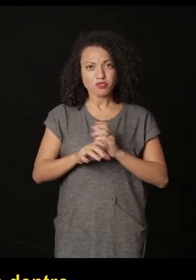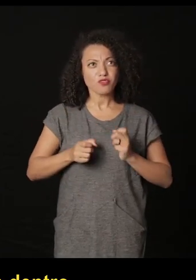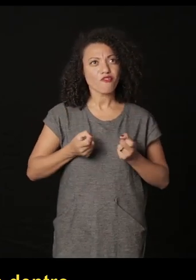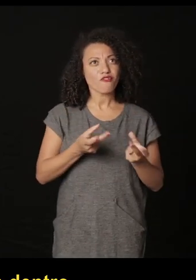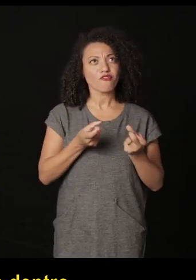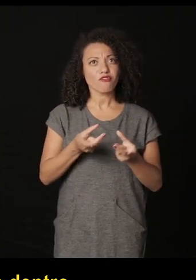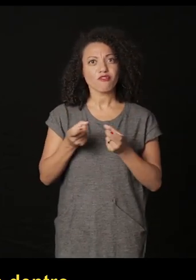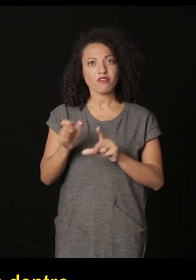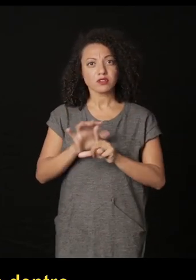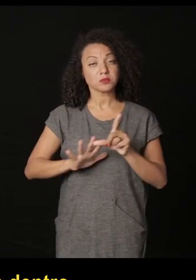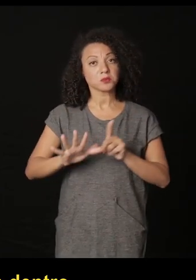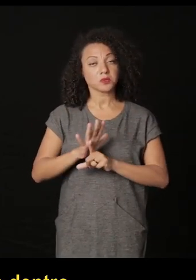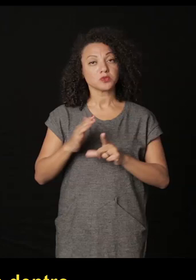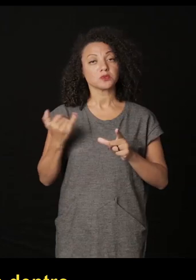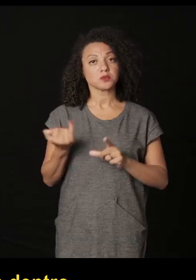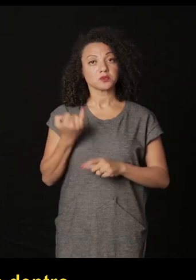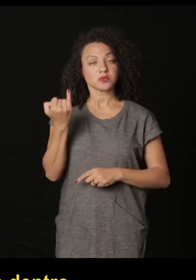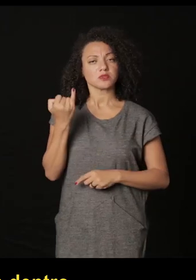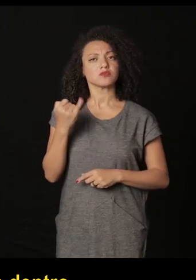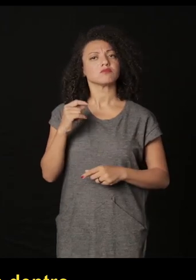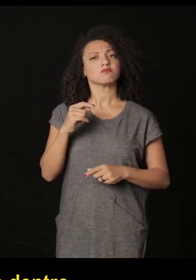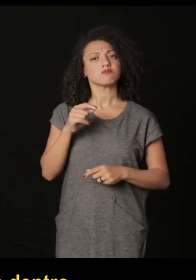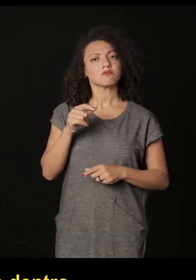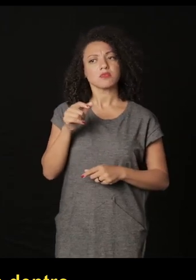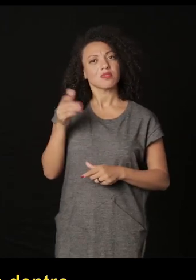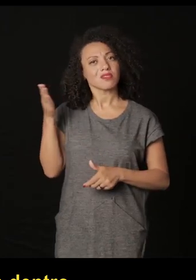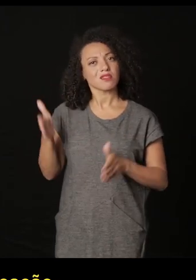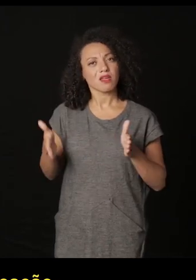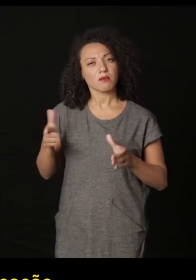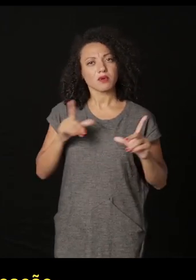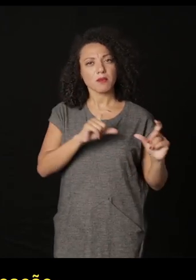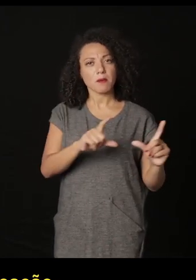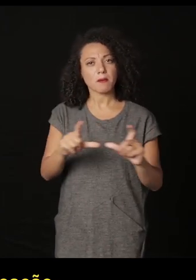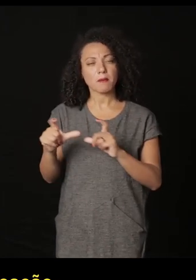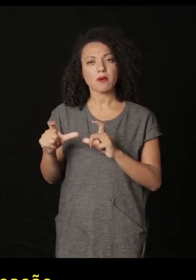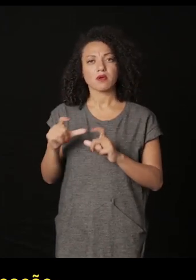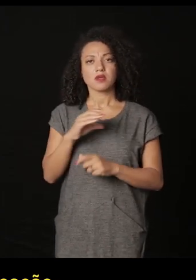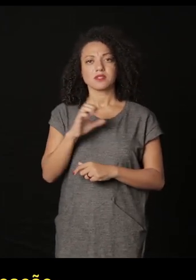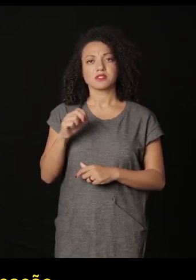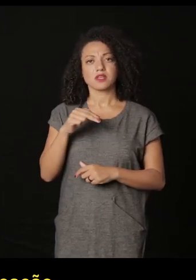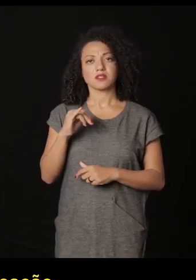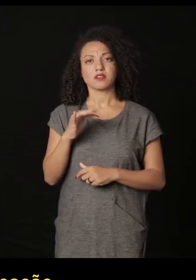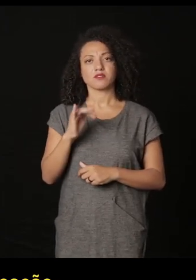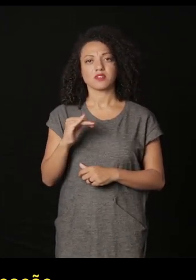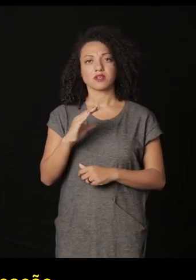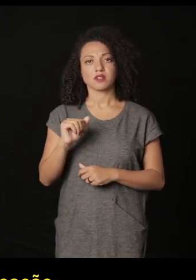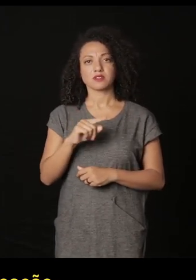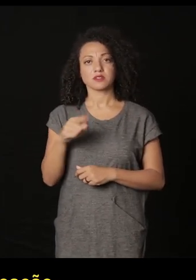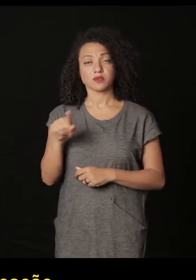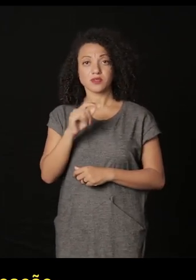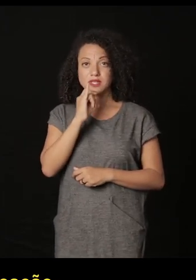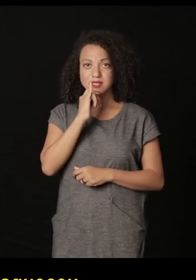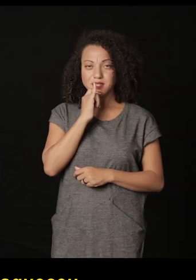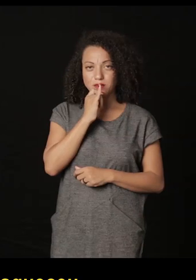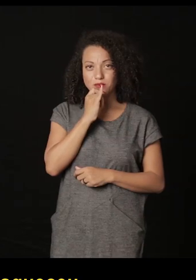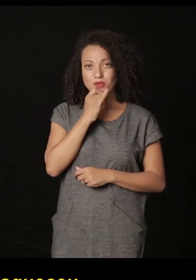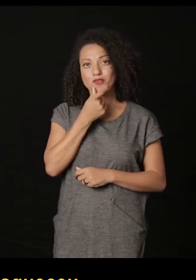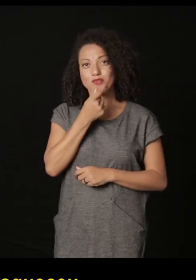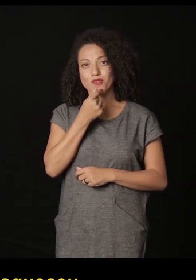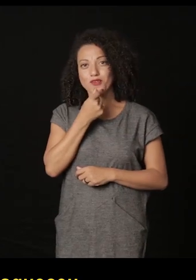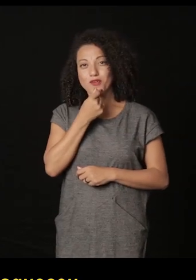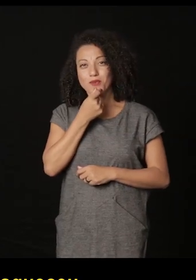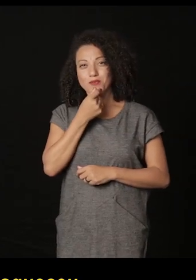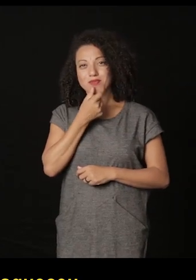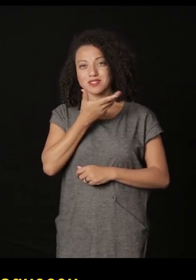potencia de la imagen, de vender la imagen dentro de la guerra fue muy importante, y ellos fotografaban en una escenificación. lo